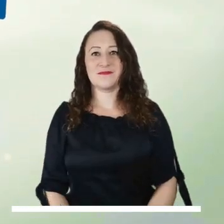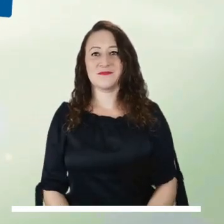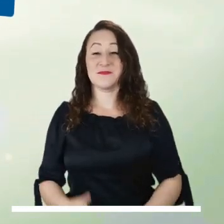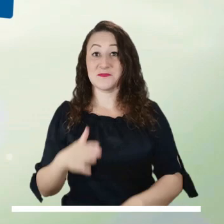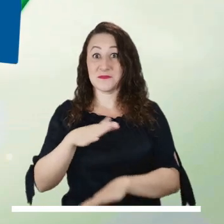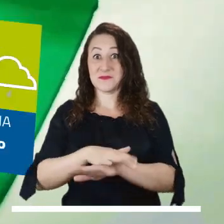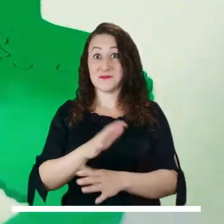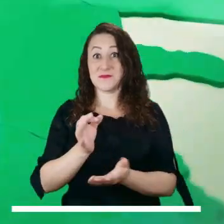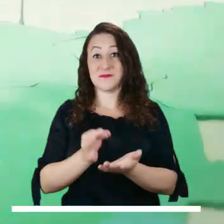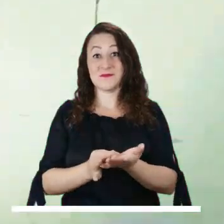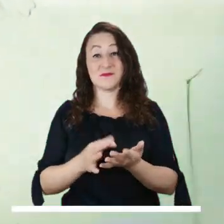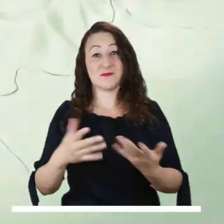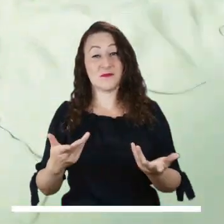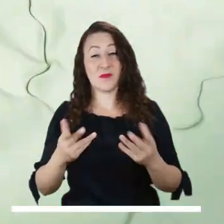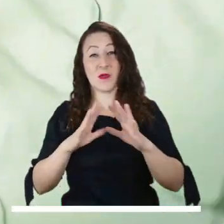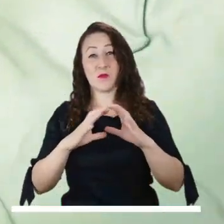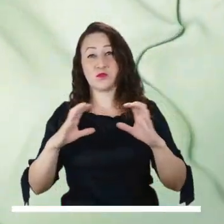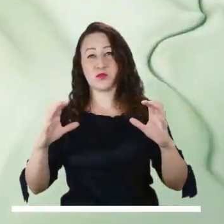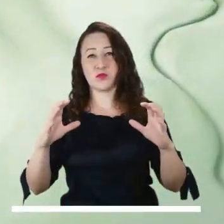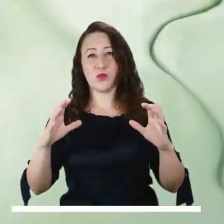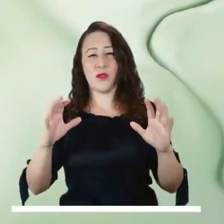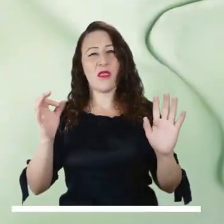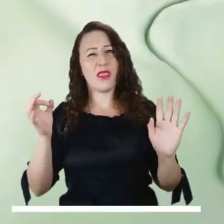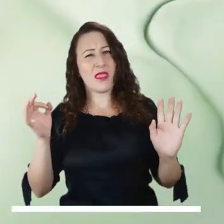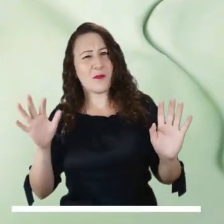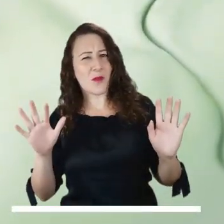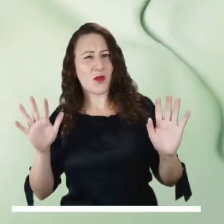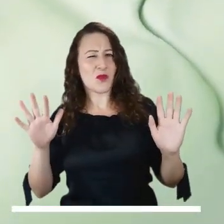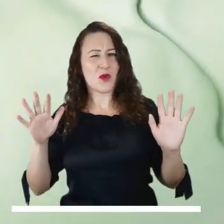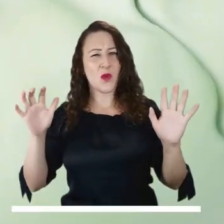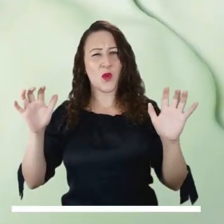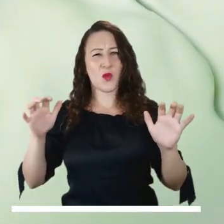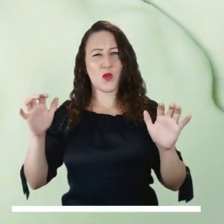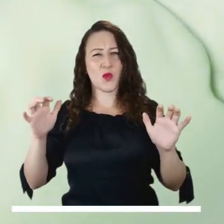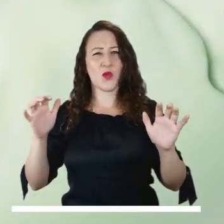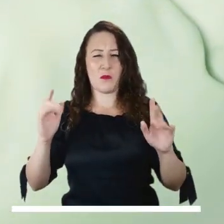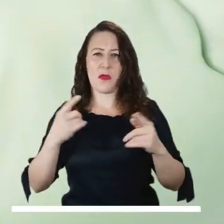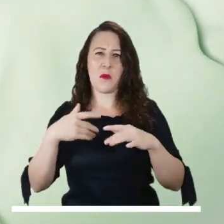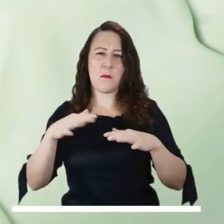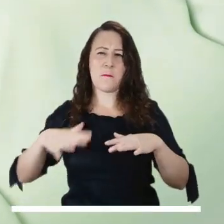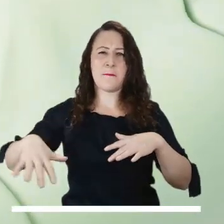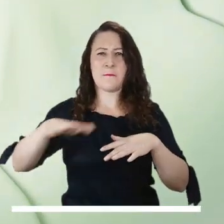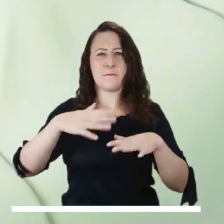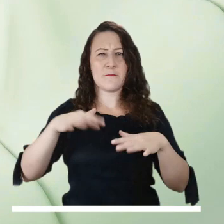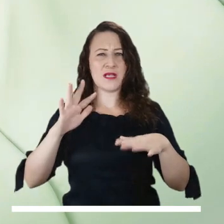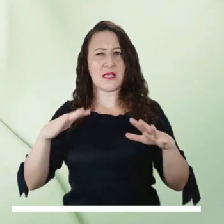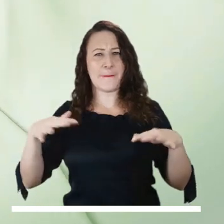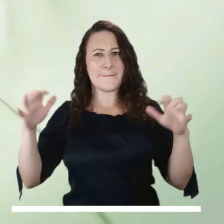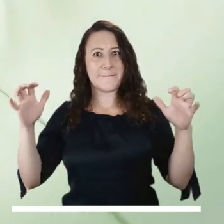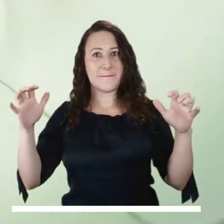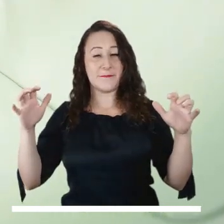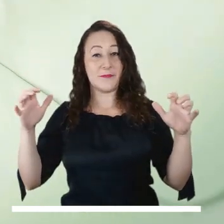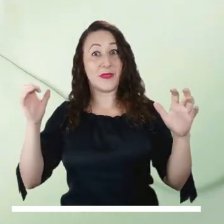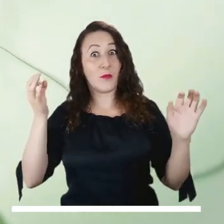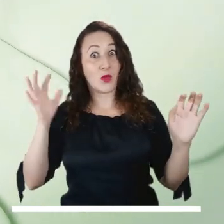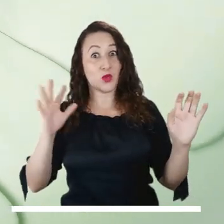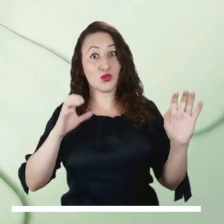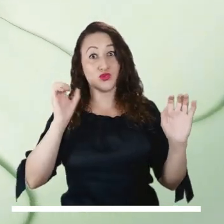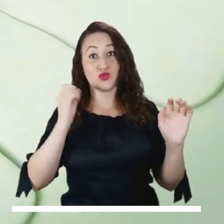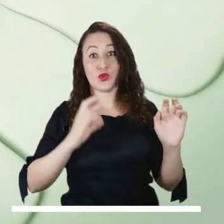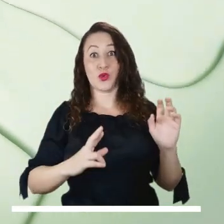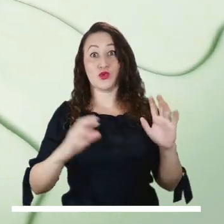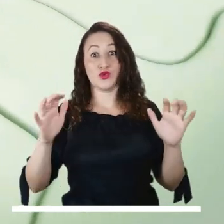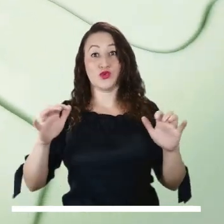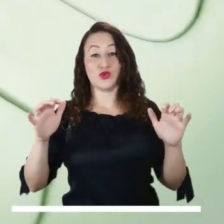amazonas en la capital del país se espera una tarde nublada pero con predominio de tiempo seco sin embargo no se descartan